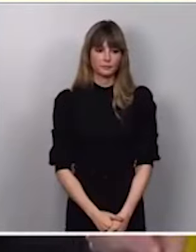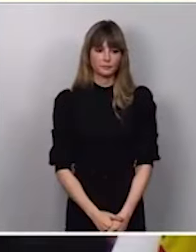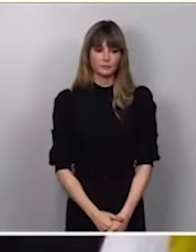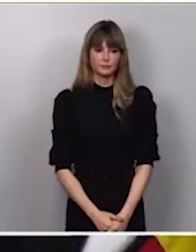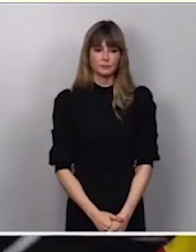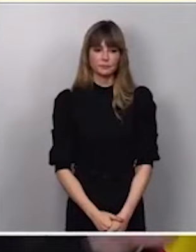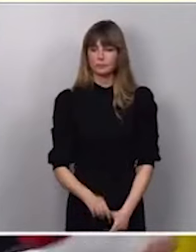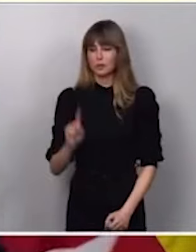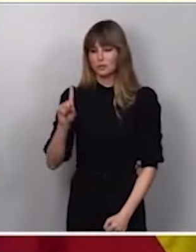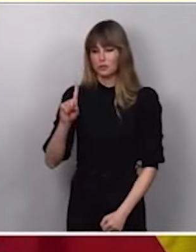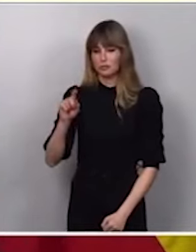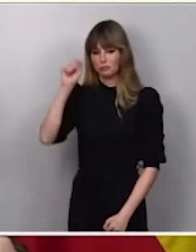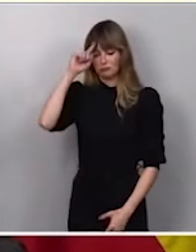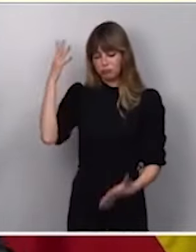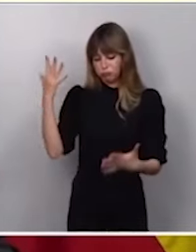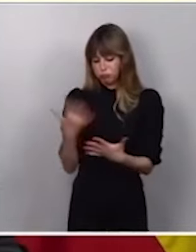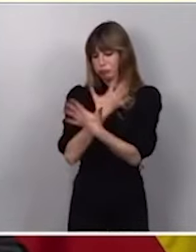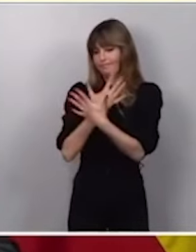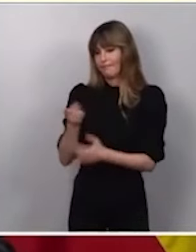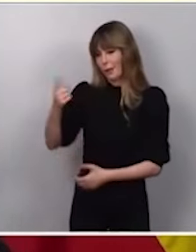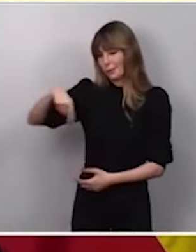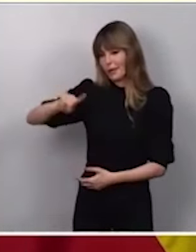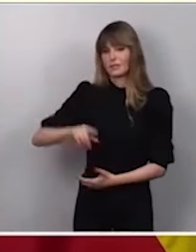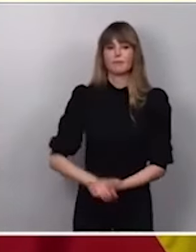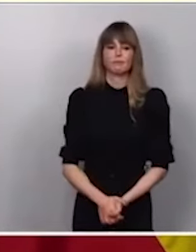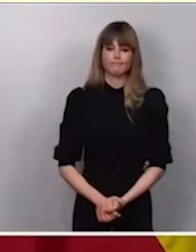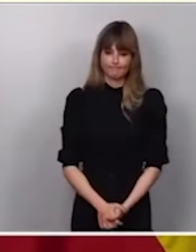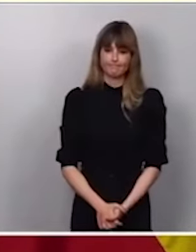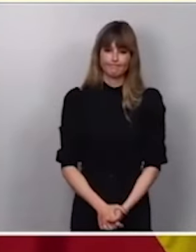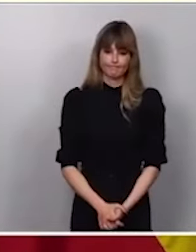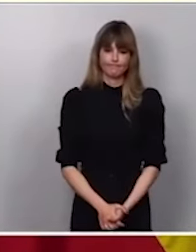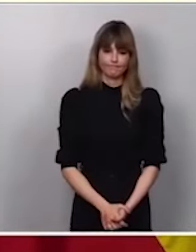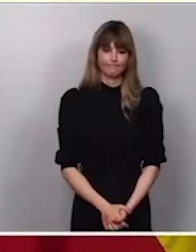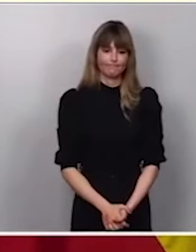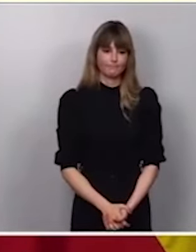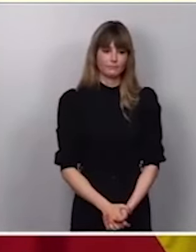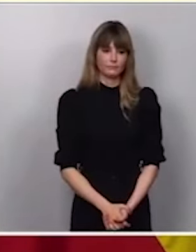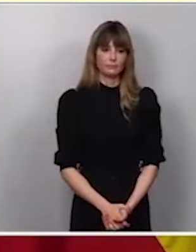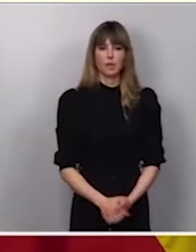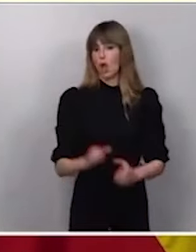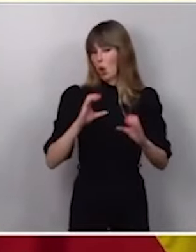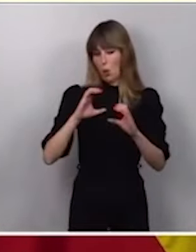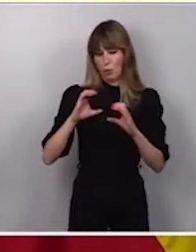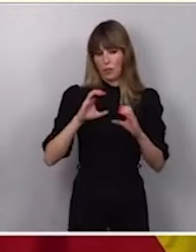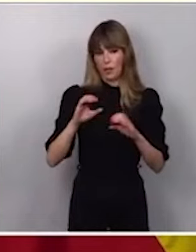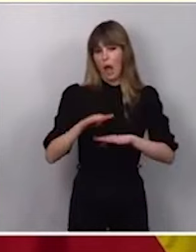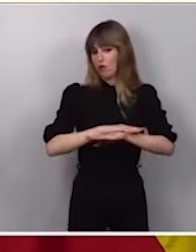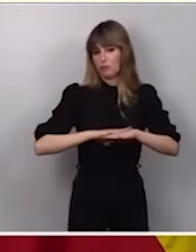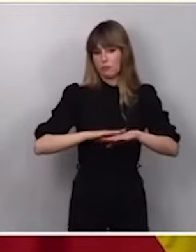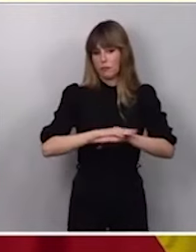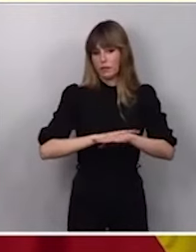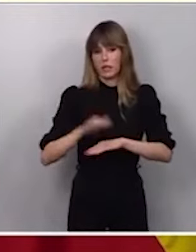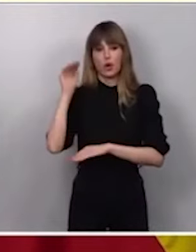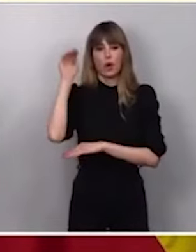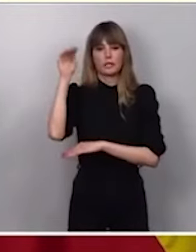Les voy a decepcionar, seguro. Me voy a remitir al comunicado que hizo el Ministerio de